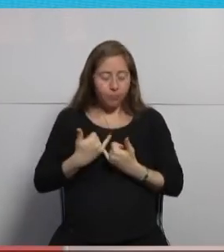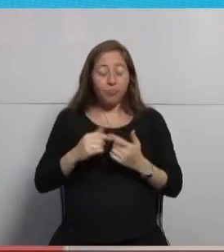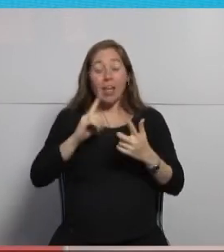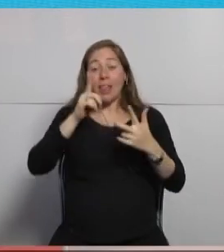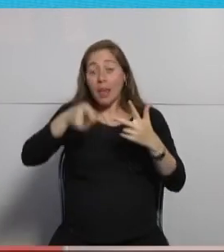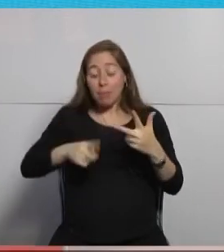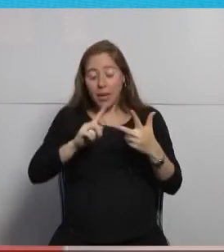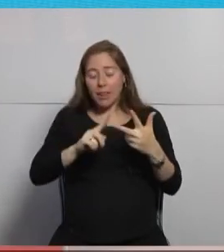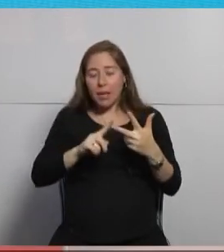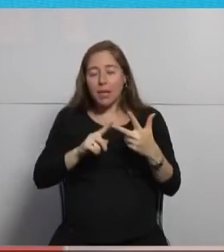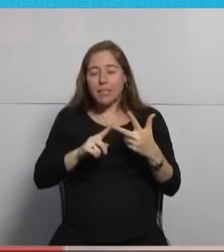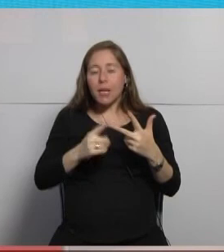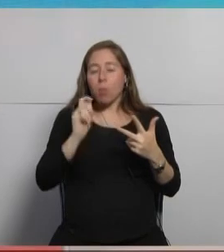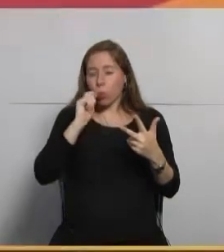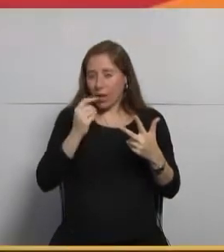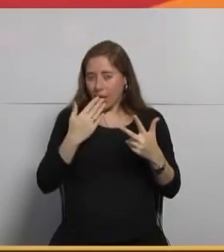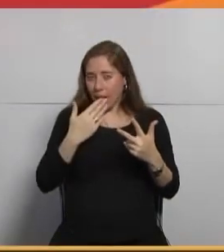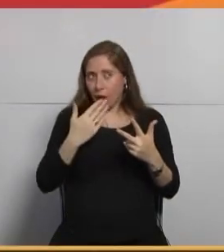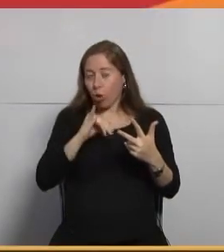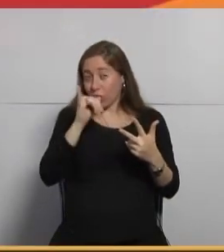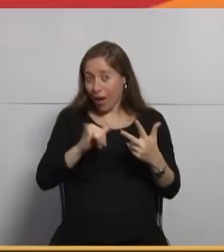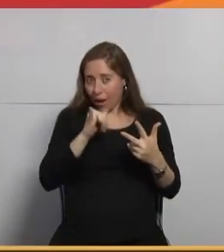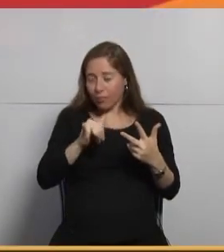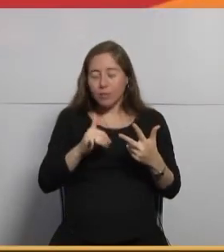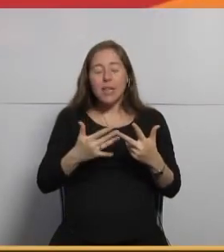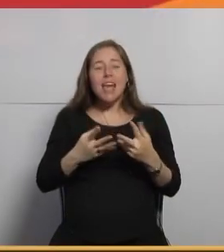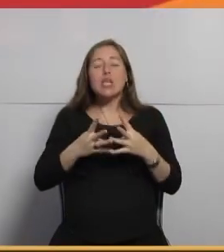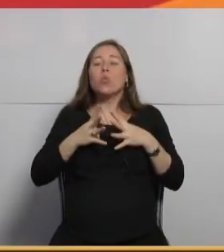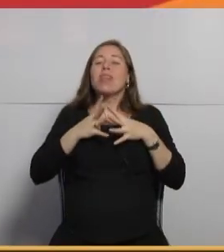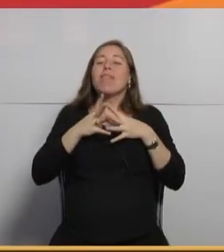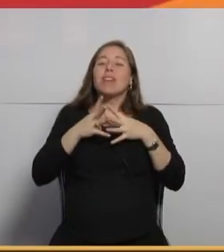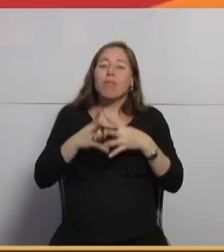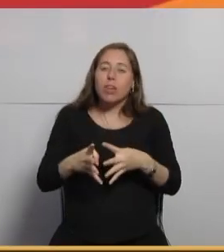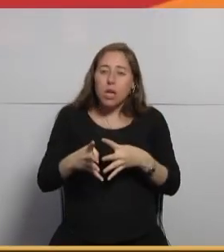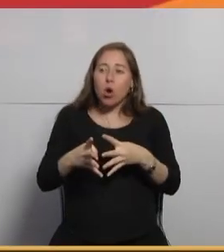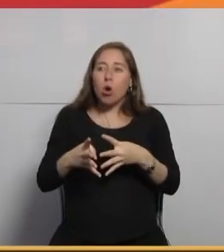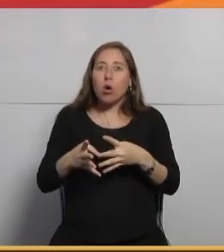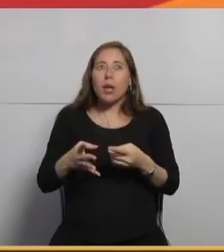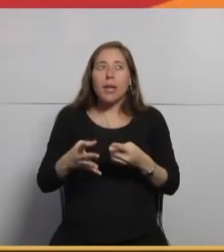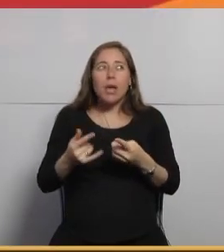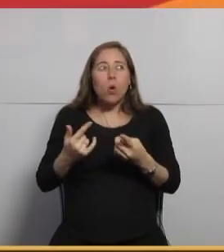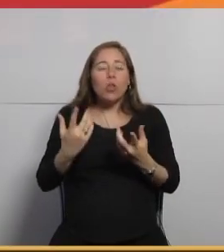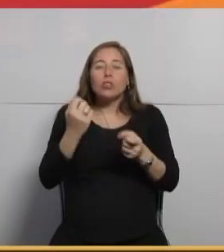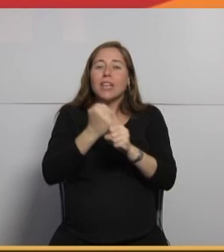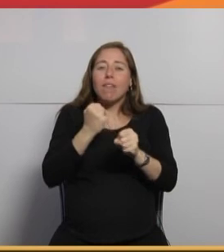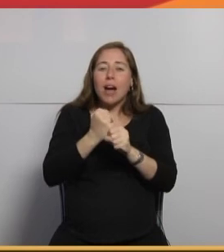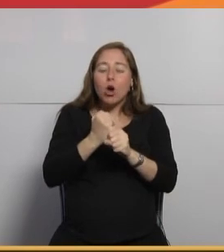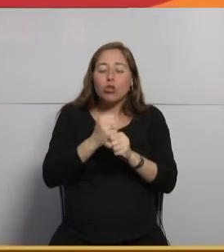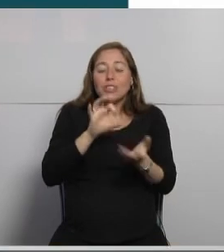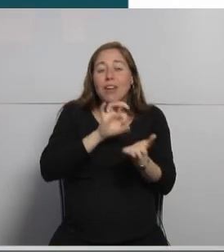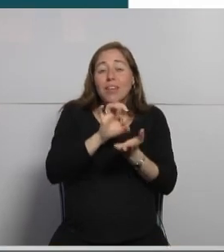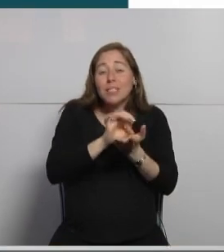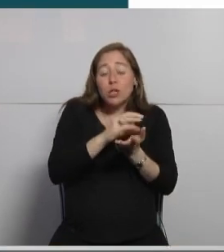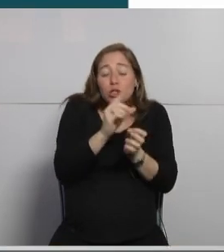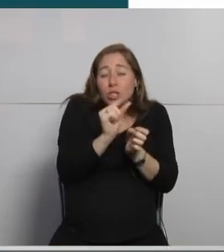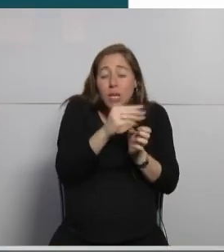hablar es sobre un desafío que trae el poder trabajar con microservicios uno se mete en el